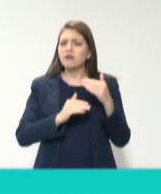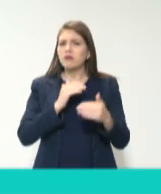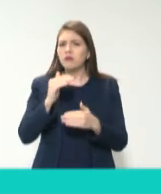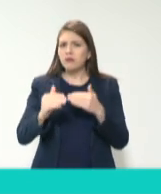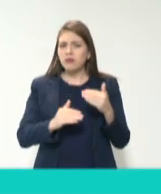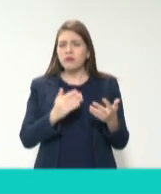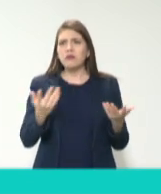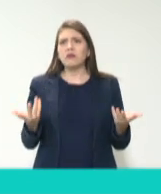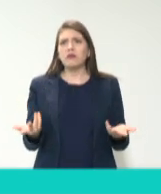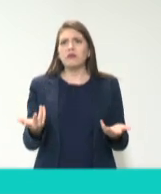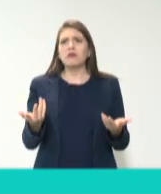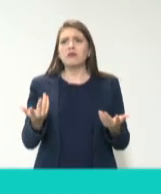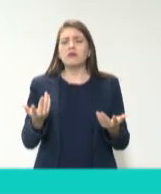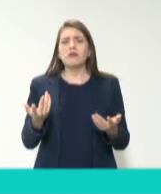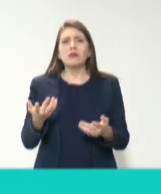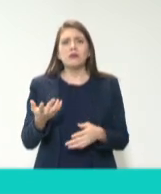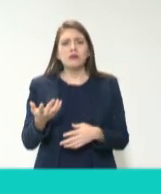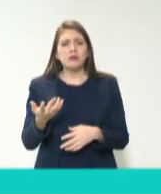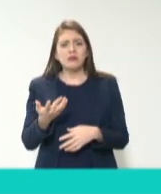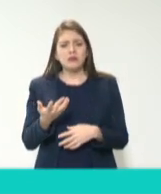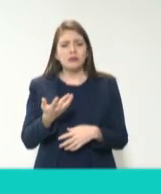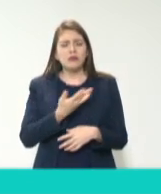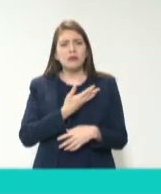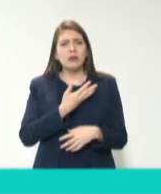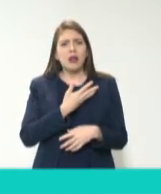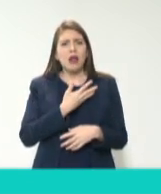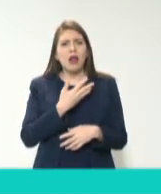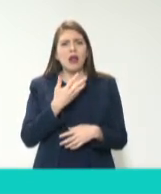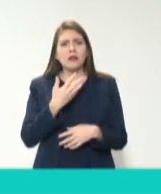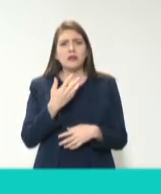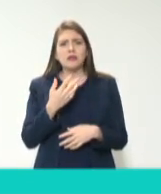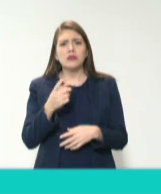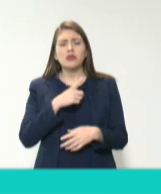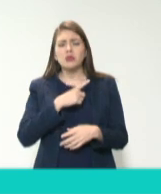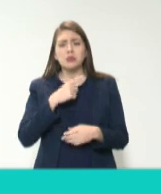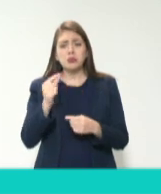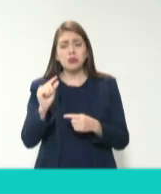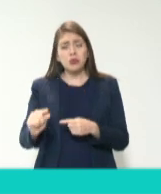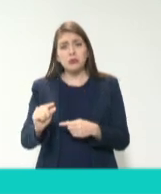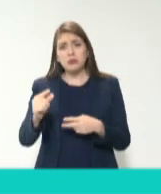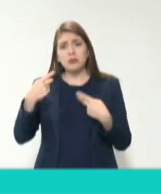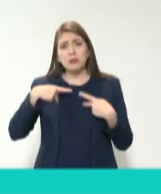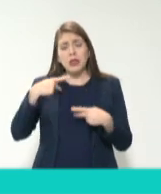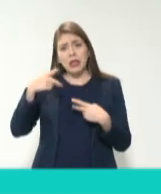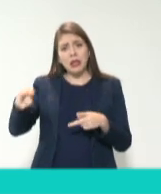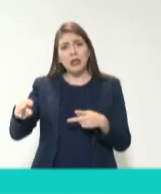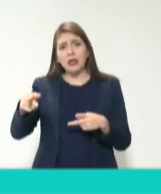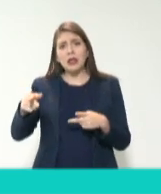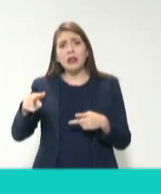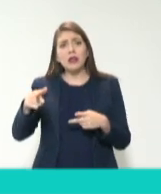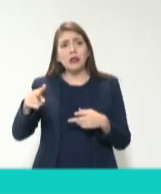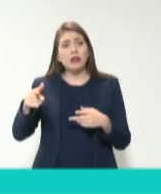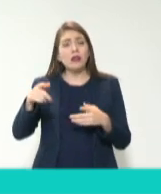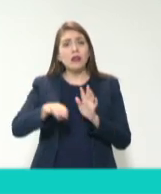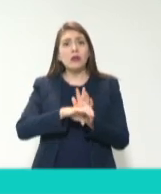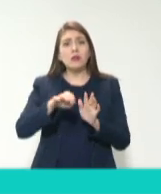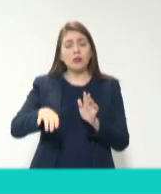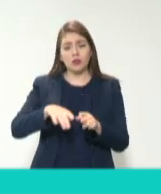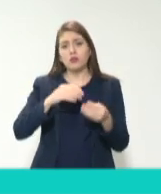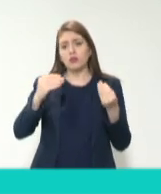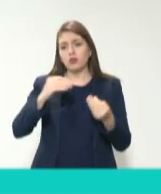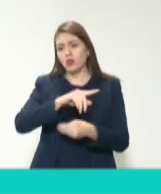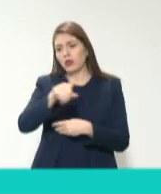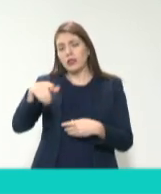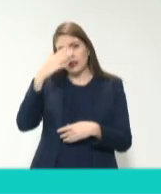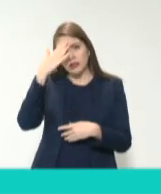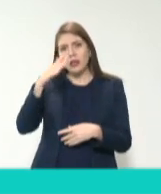persona que nos encurramos en la calle que no sepa que tiene derecho a pedir información. Creo que es un avance